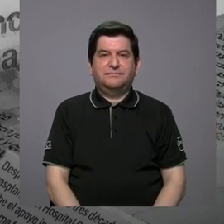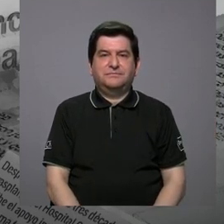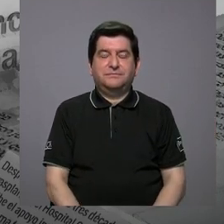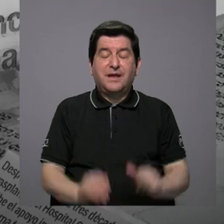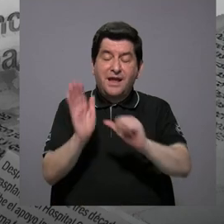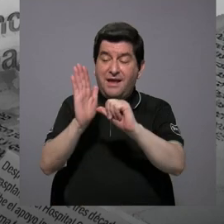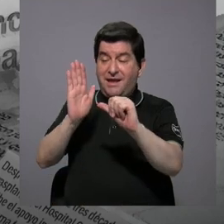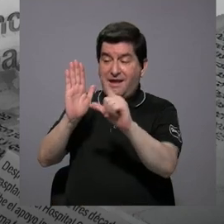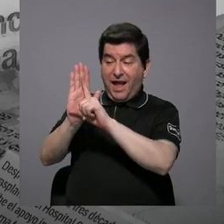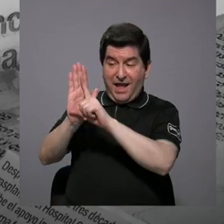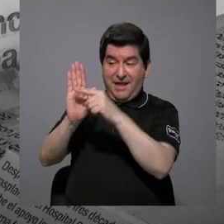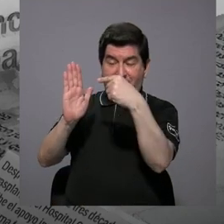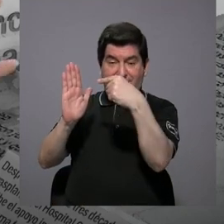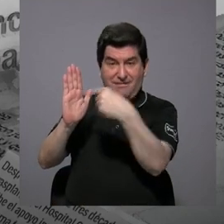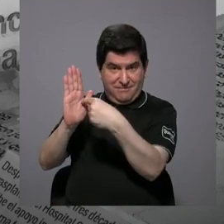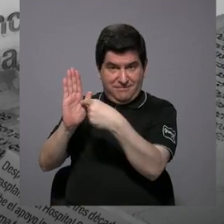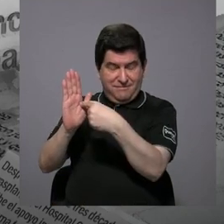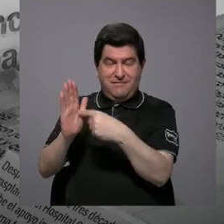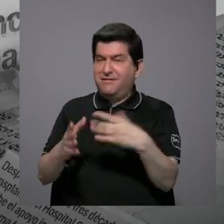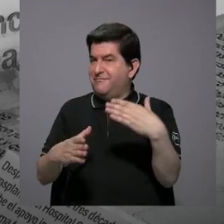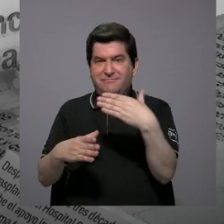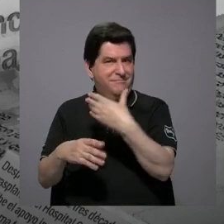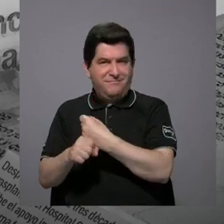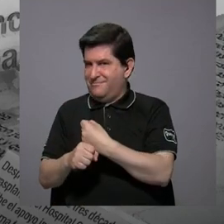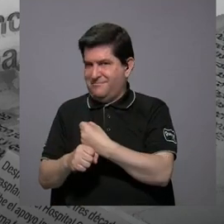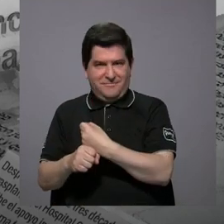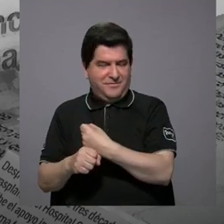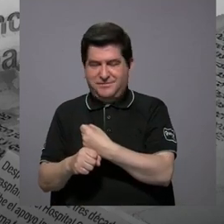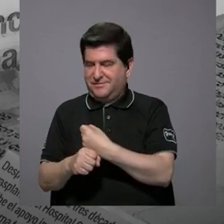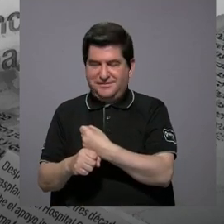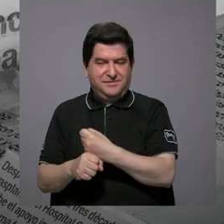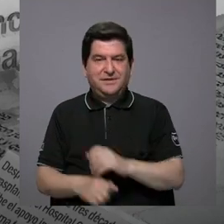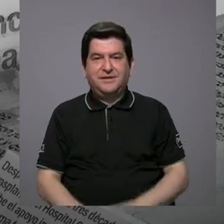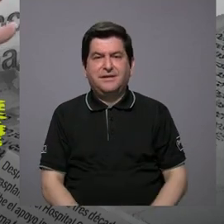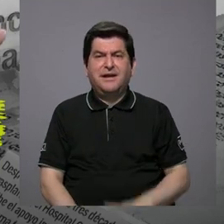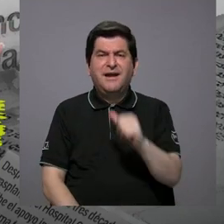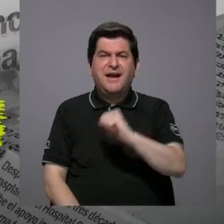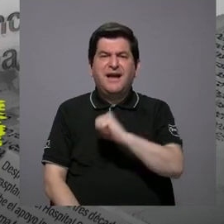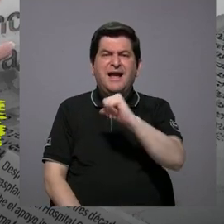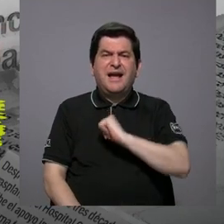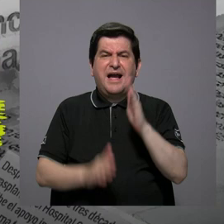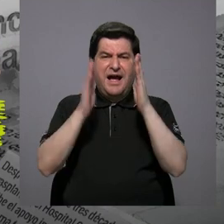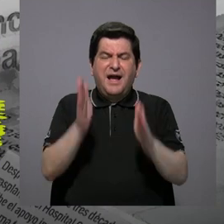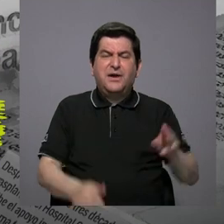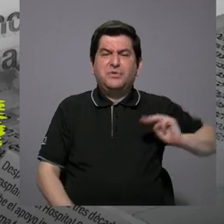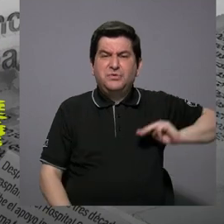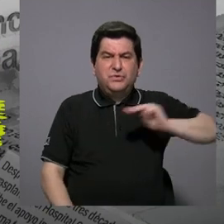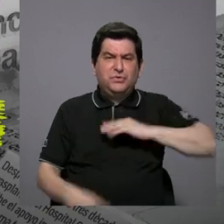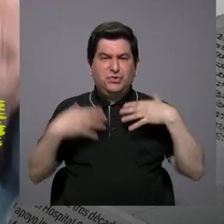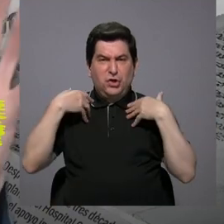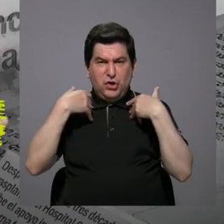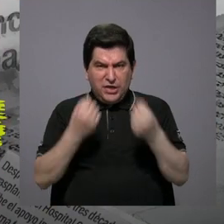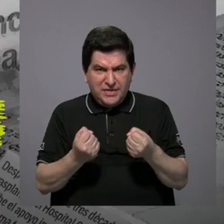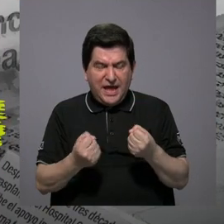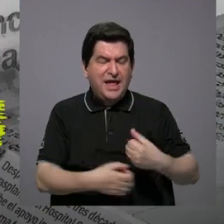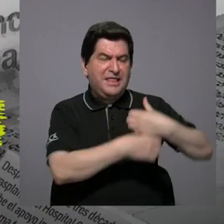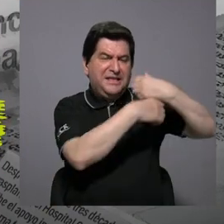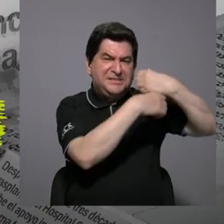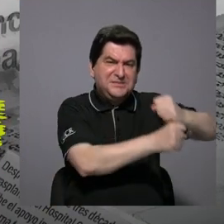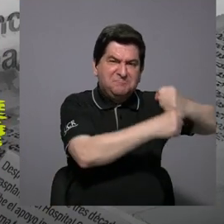Asamblea Legislativa, lo que no han hecho en las autoridades del Ministerio de Salud, las